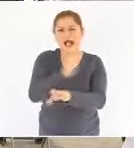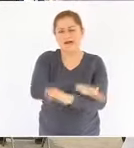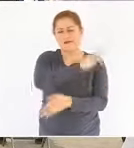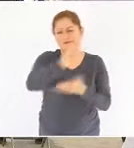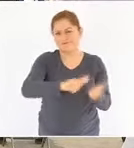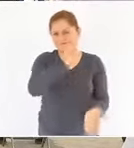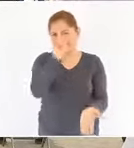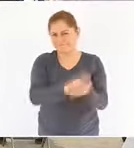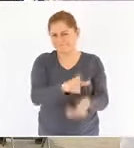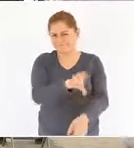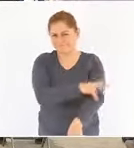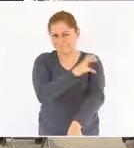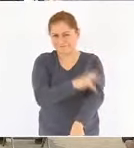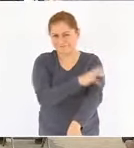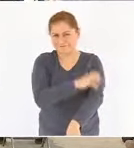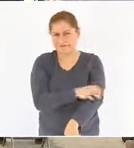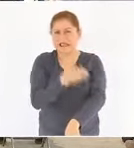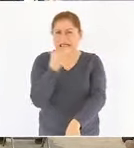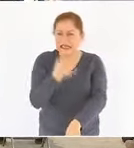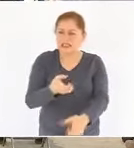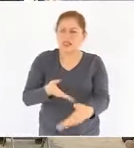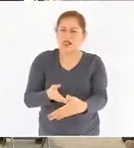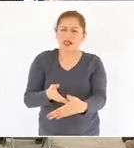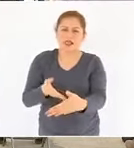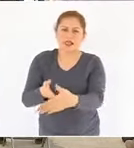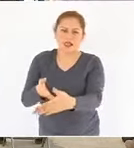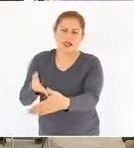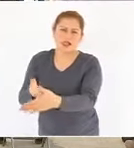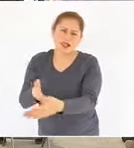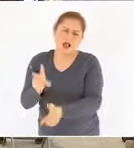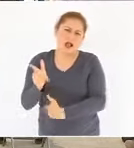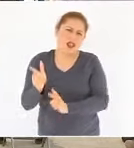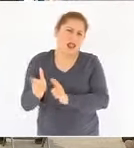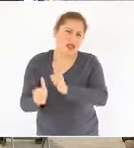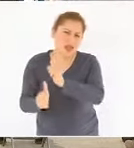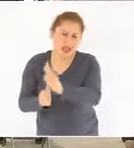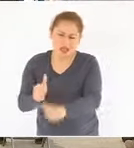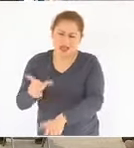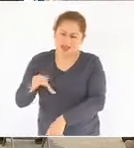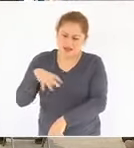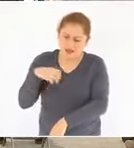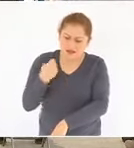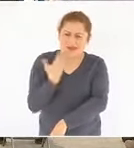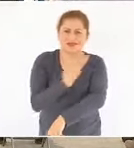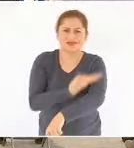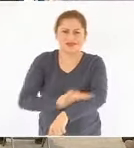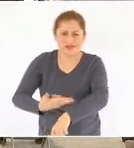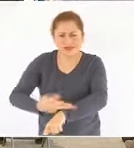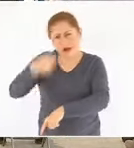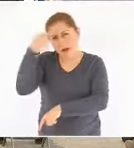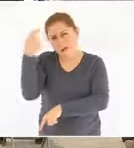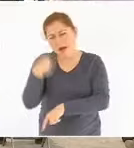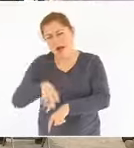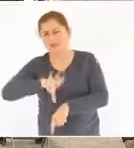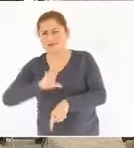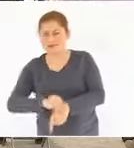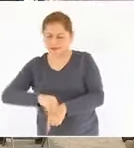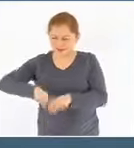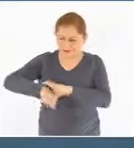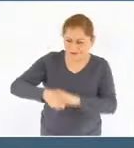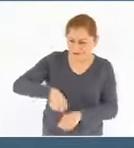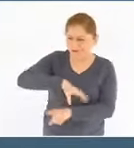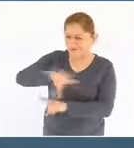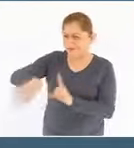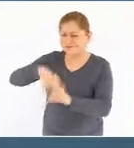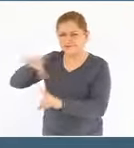ralentiza y entorpece la continuidad de las operaciones de exploración y explotación de campos.